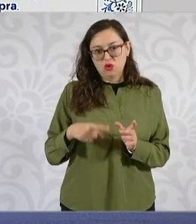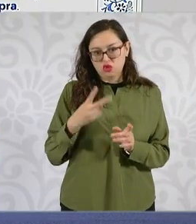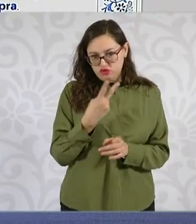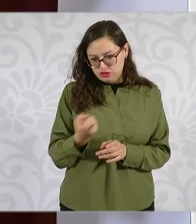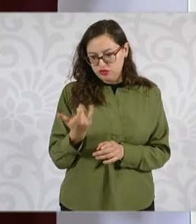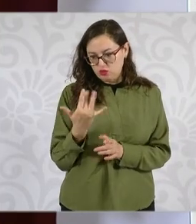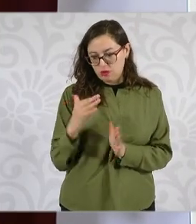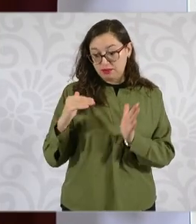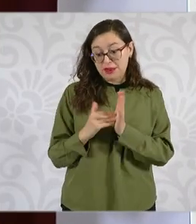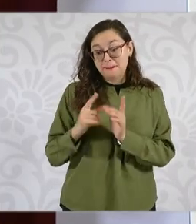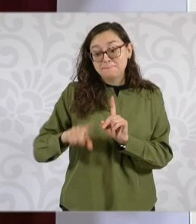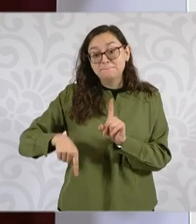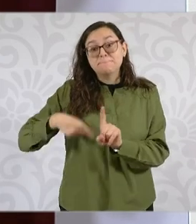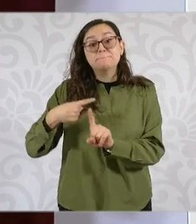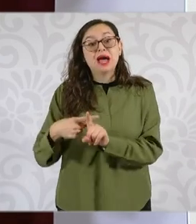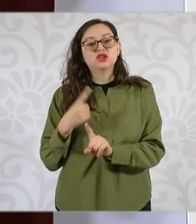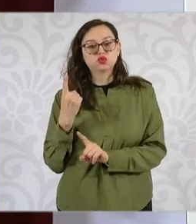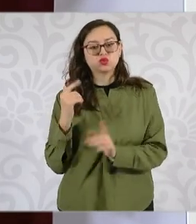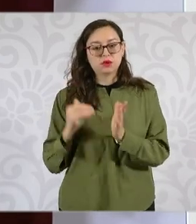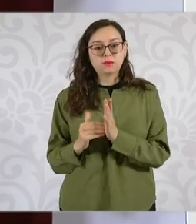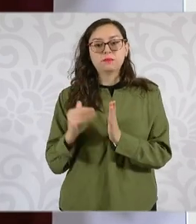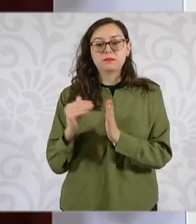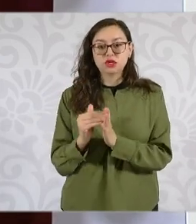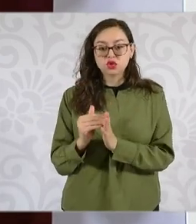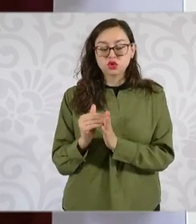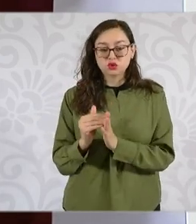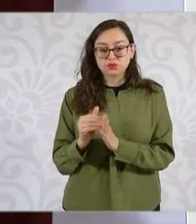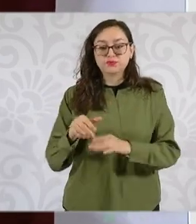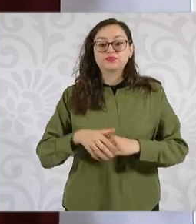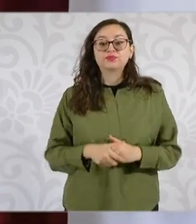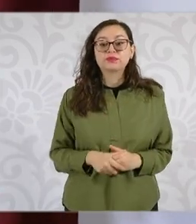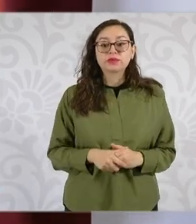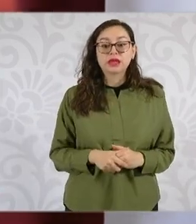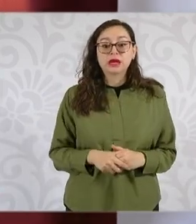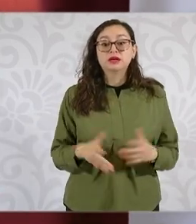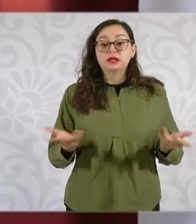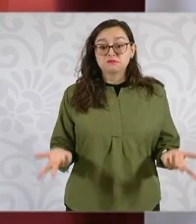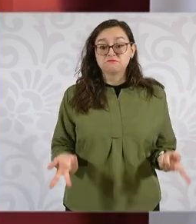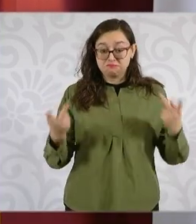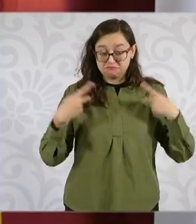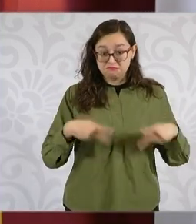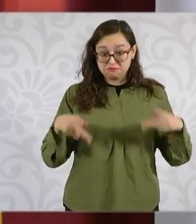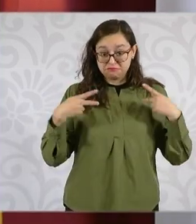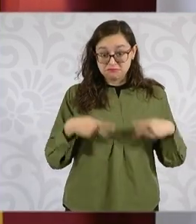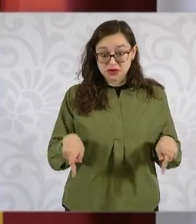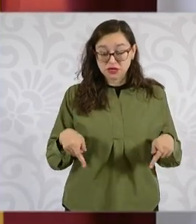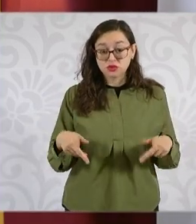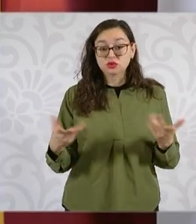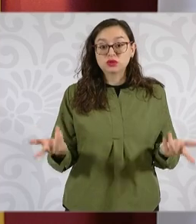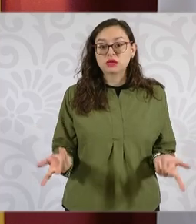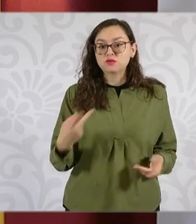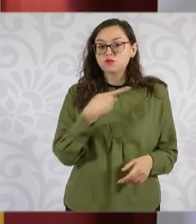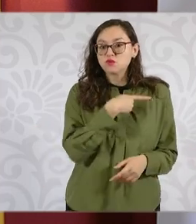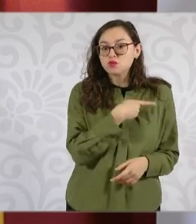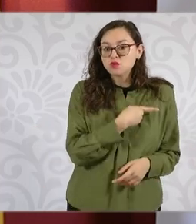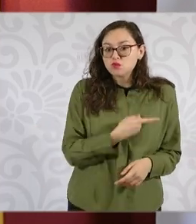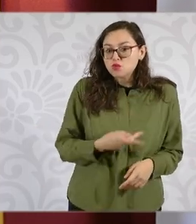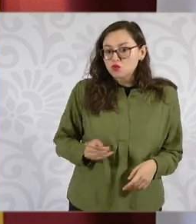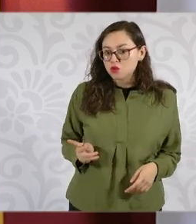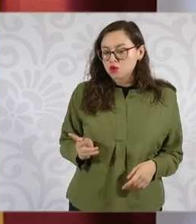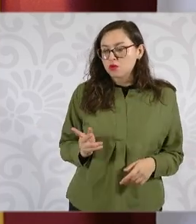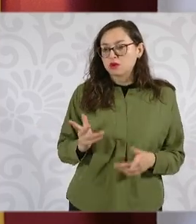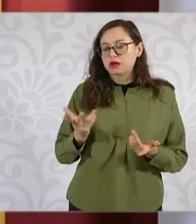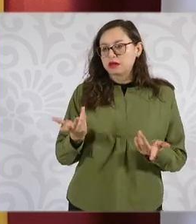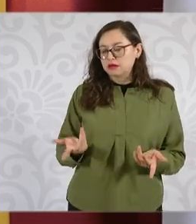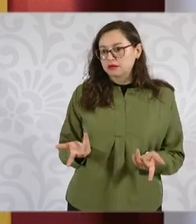Otorgaremos créditos para población derechohabiente de bajos ingresos, incluyendo los que no están activos. Los trabajadores que no están